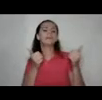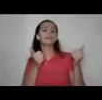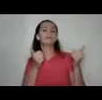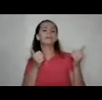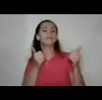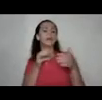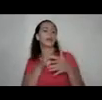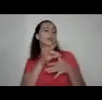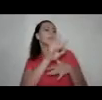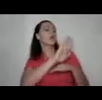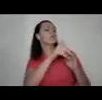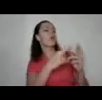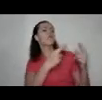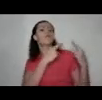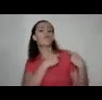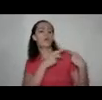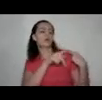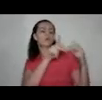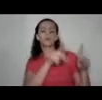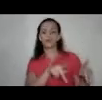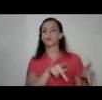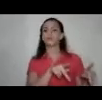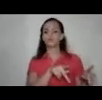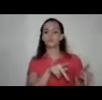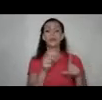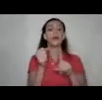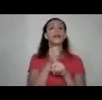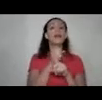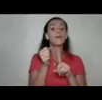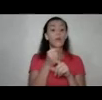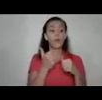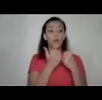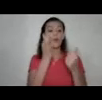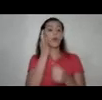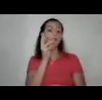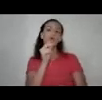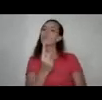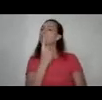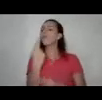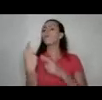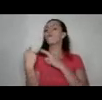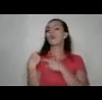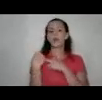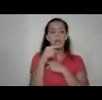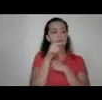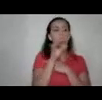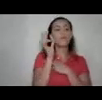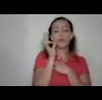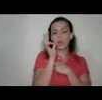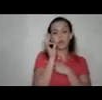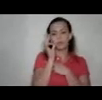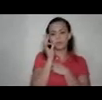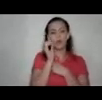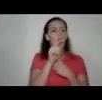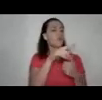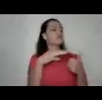dejarle toda la responsabilidad de esta persona la violencia contra las mujeres no es una responsabilidad de esa mujer de nuevo ni por su